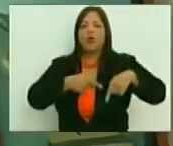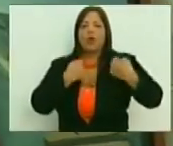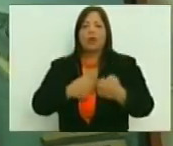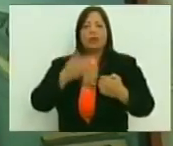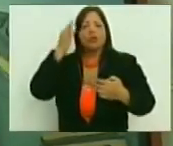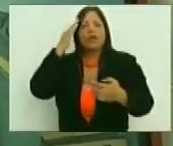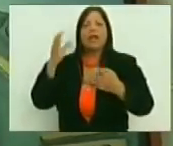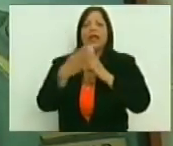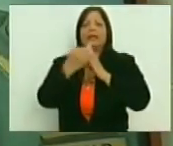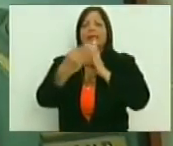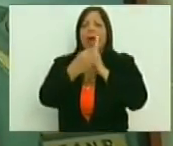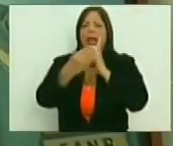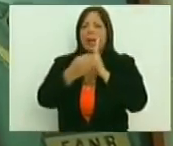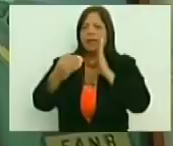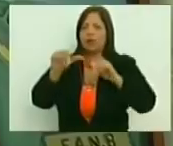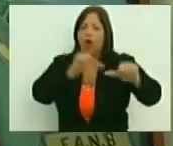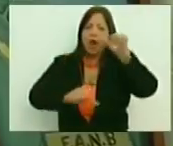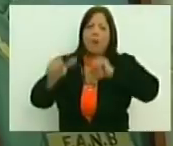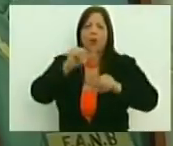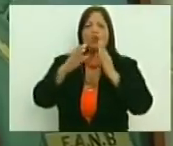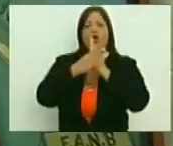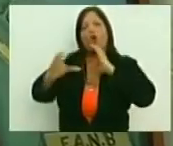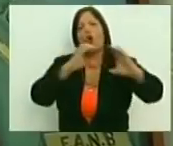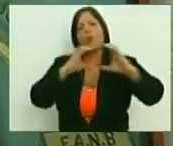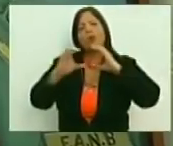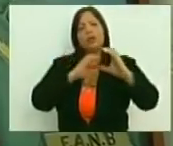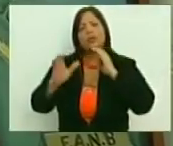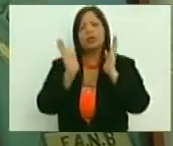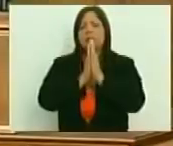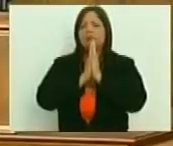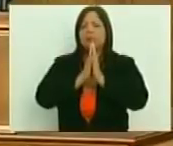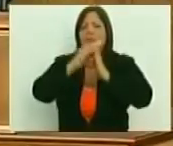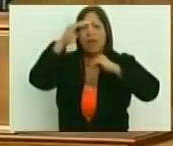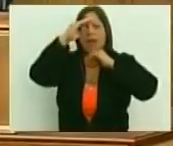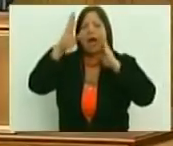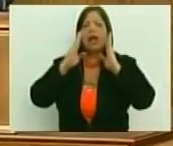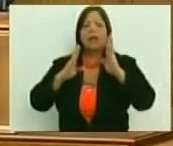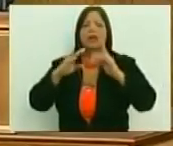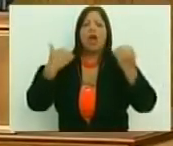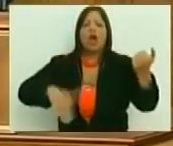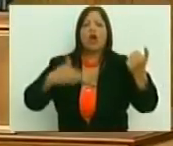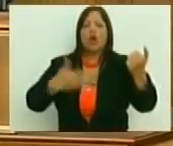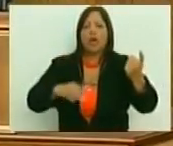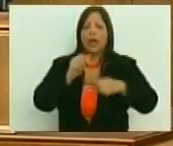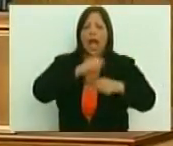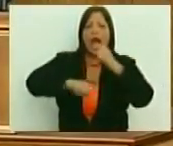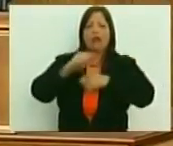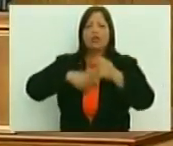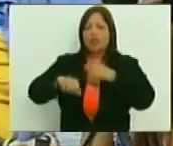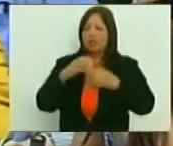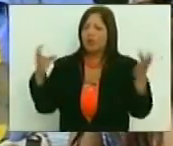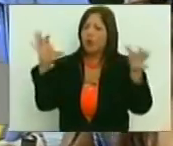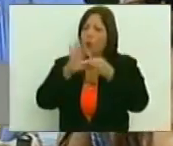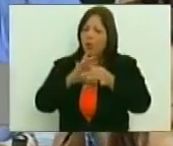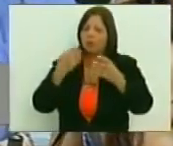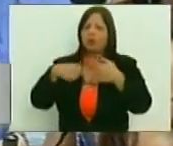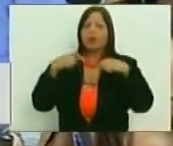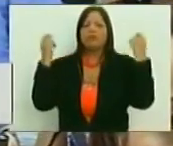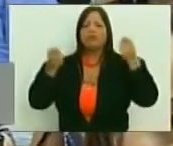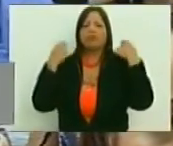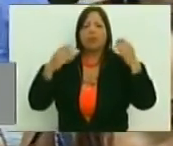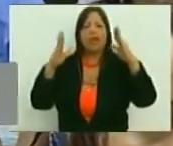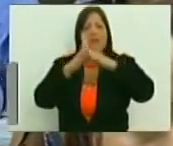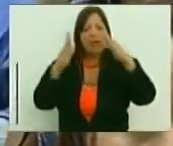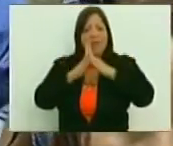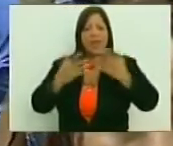talentos. Laboratorio comunicacional, por favor. Atención social a las rockeras, rockeros y cultores para un acceso a la vivienda.